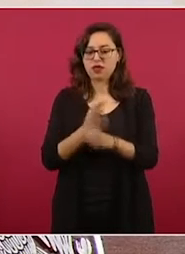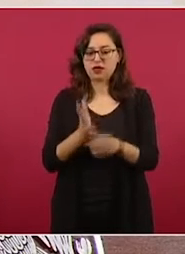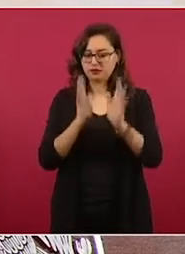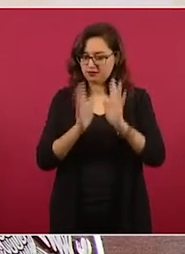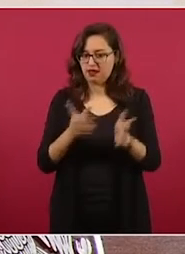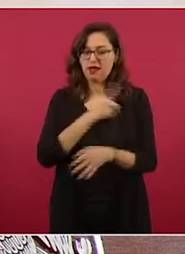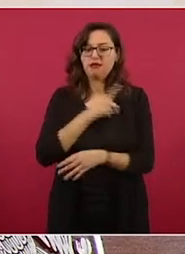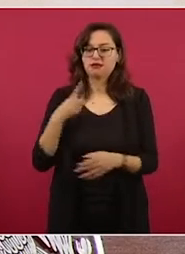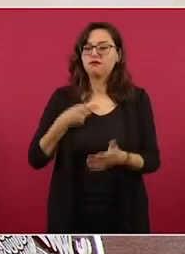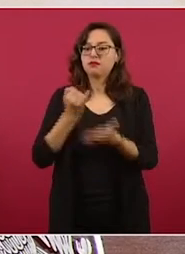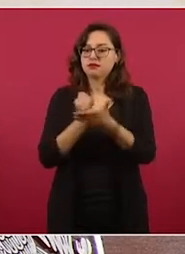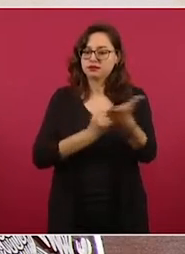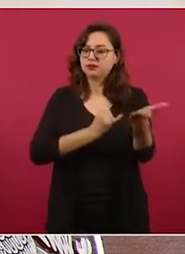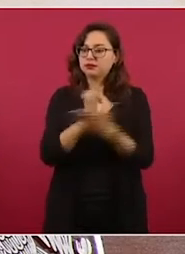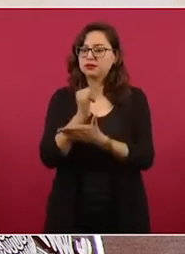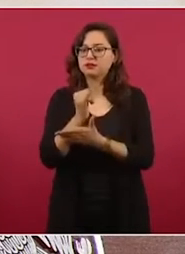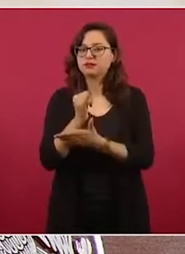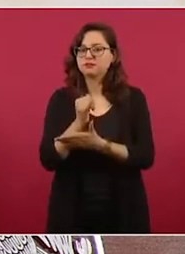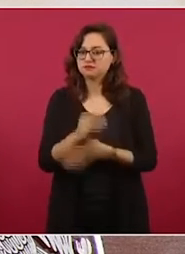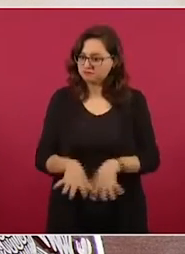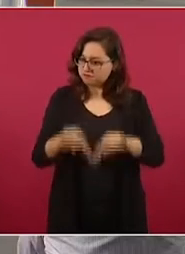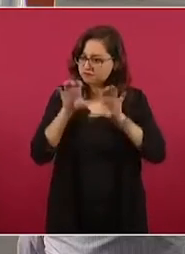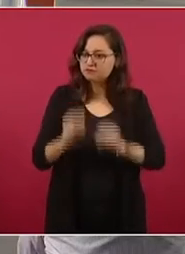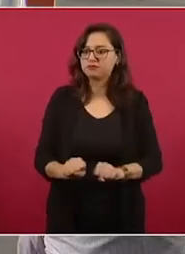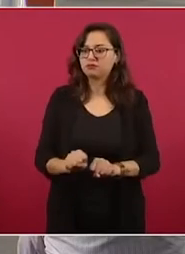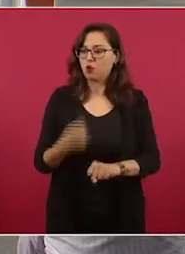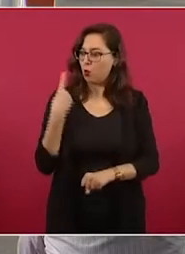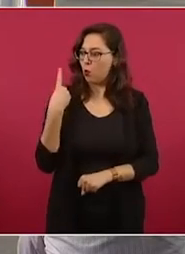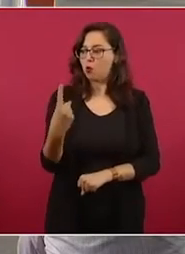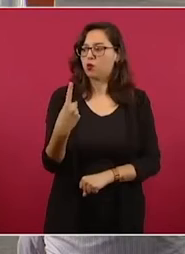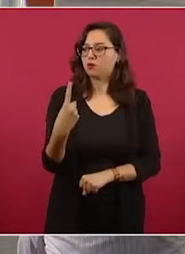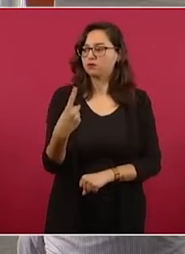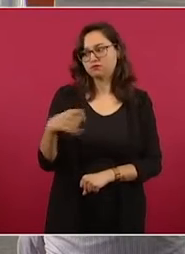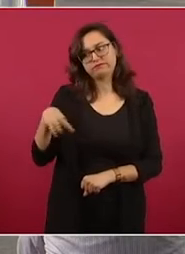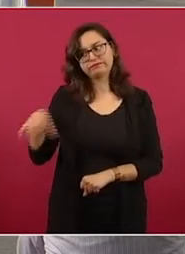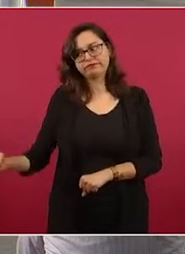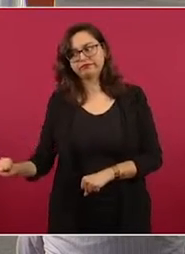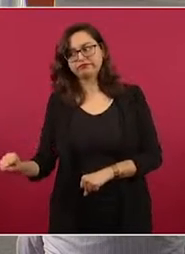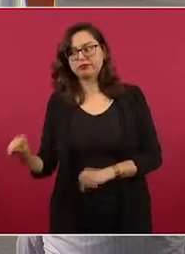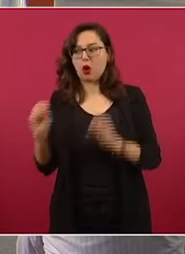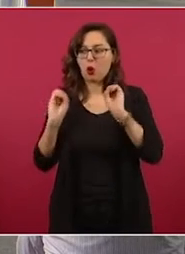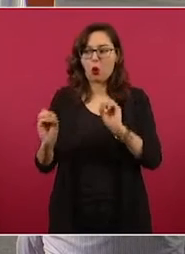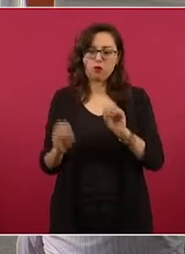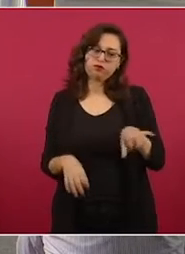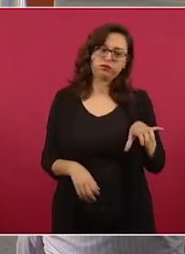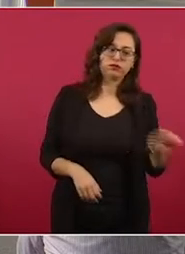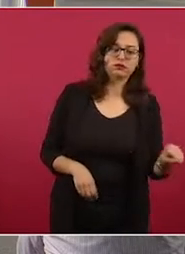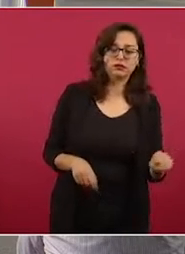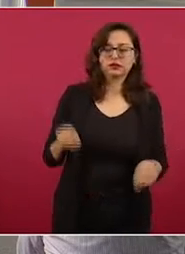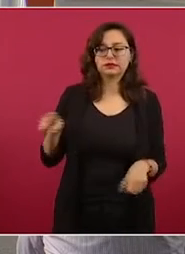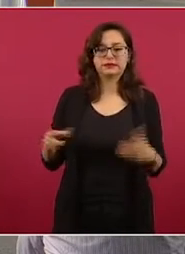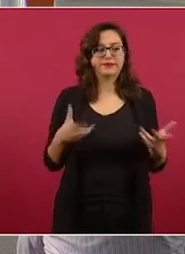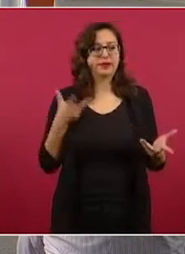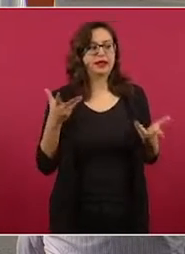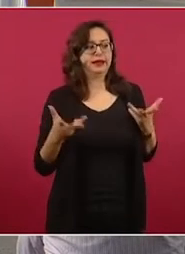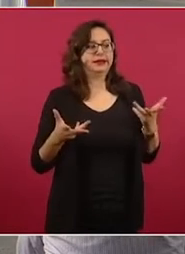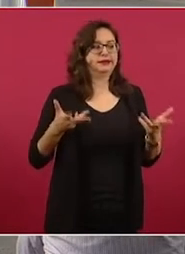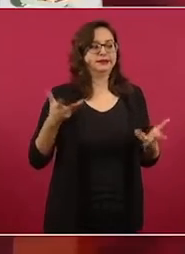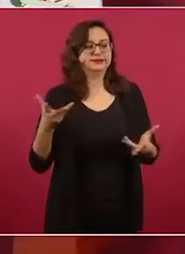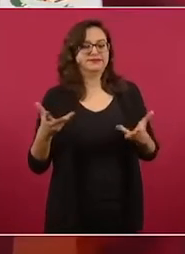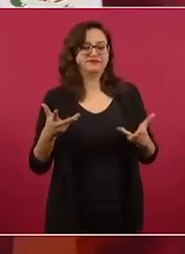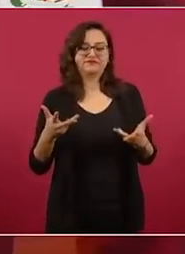involuciona y asume posturas